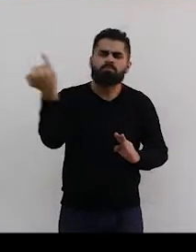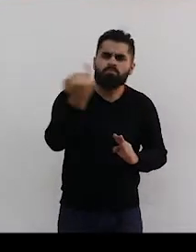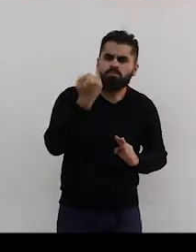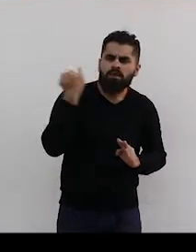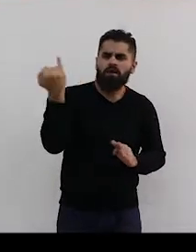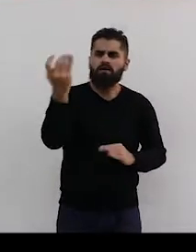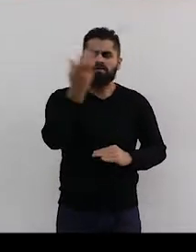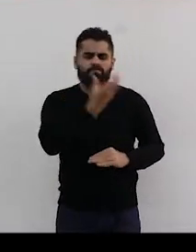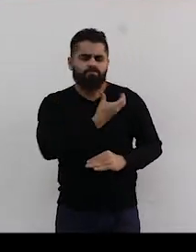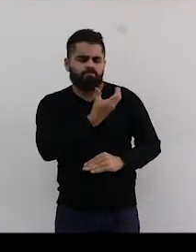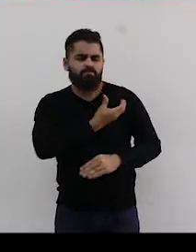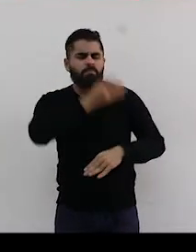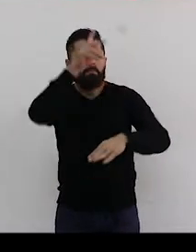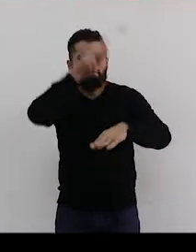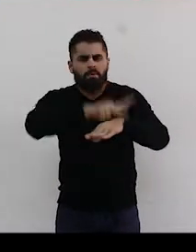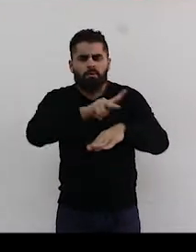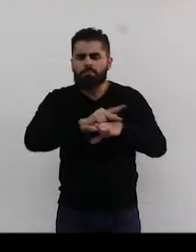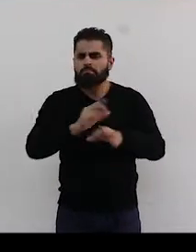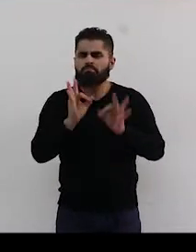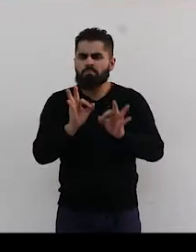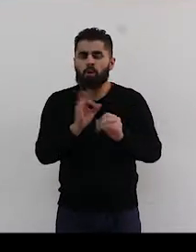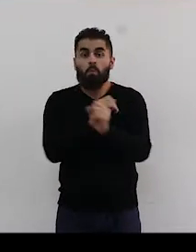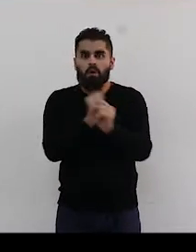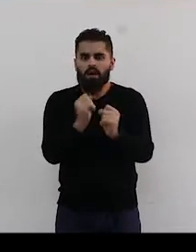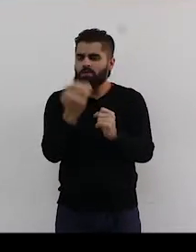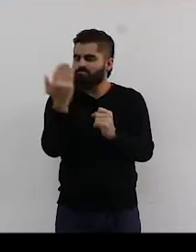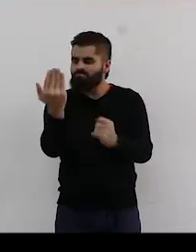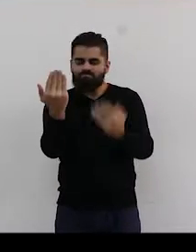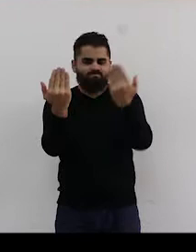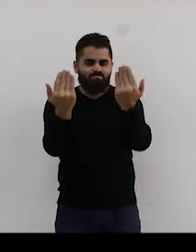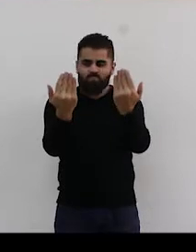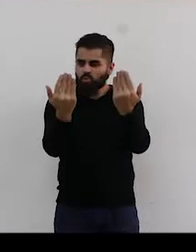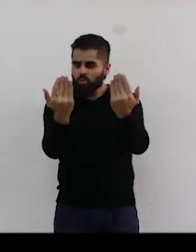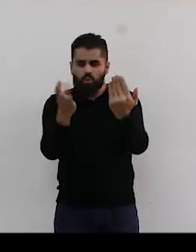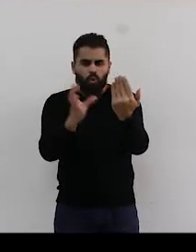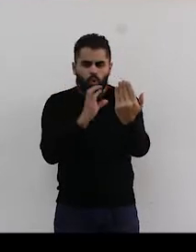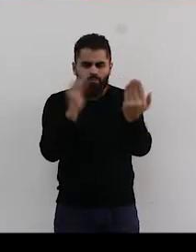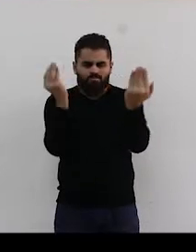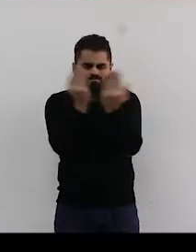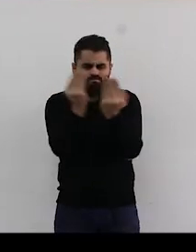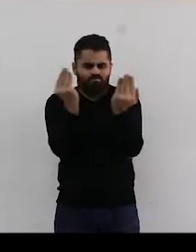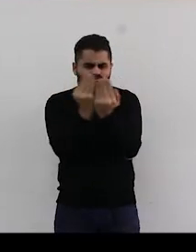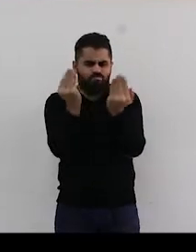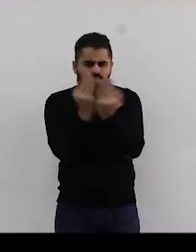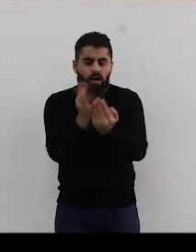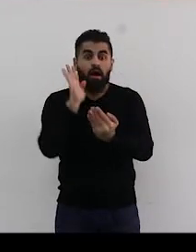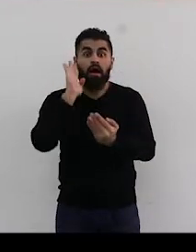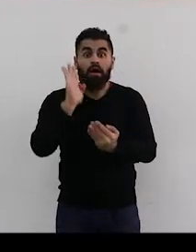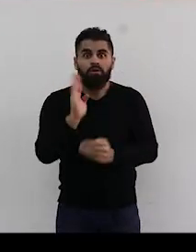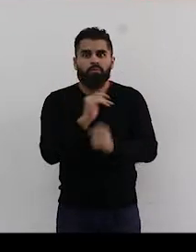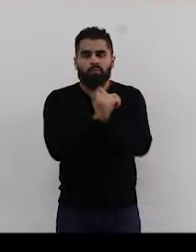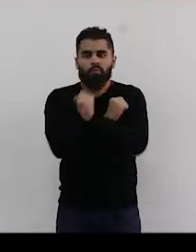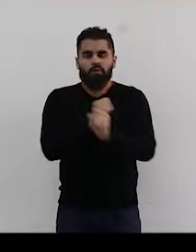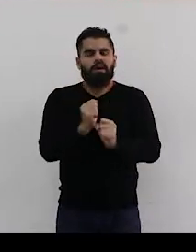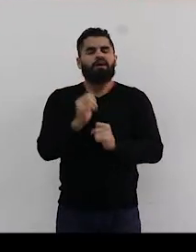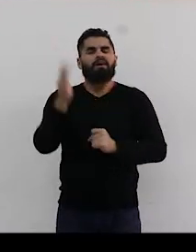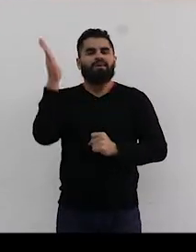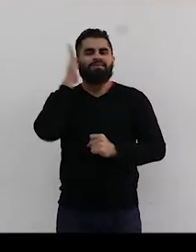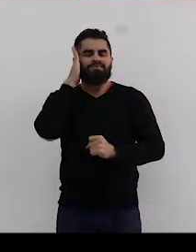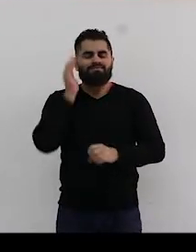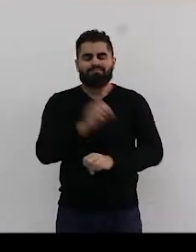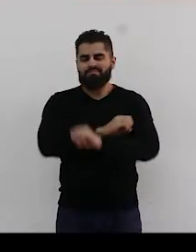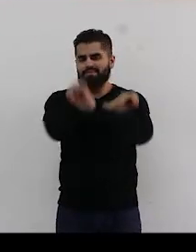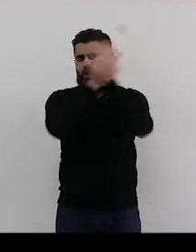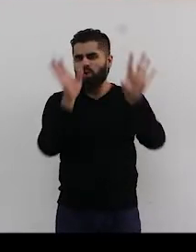nivel internacional y nacional y ver un poquito y hacer una comparación o un paralelismo. Y en base a eso